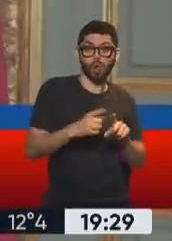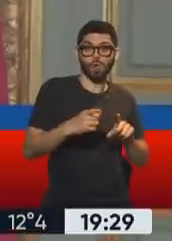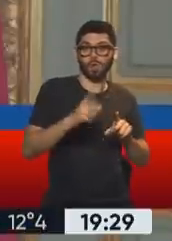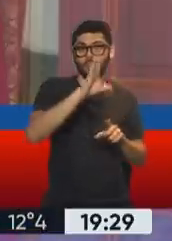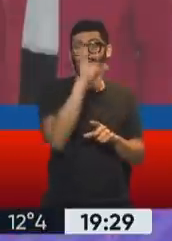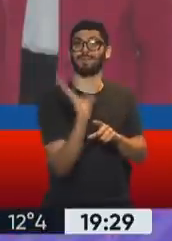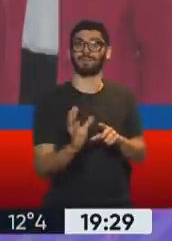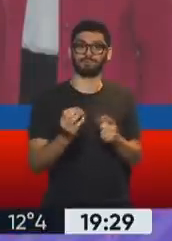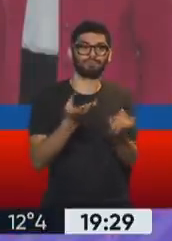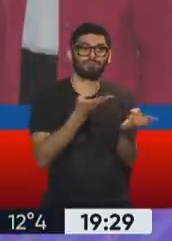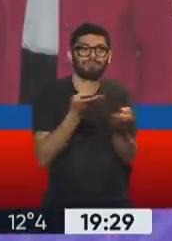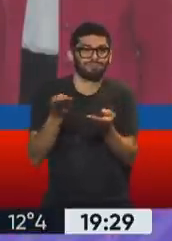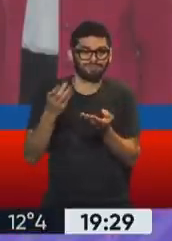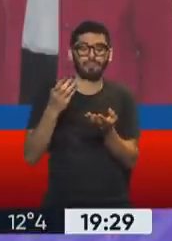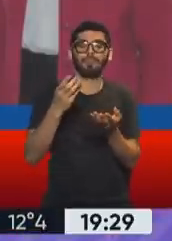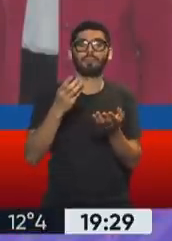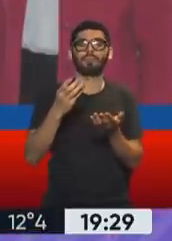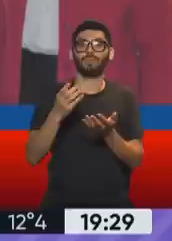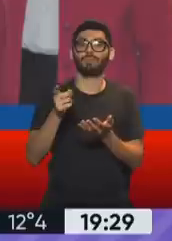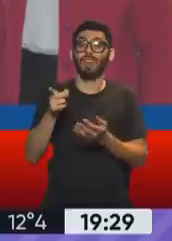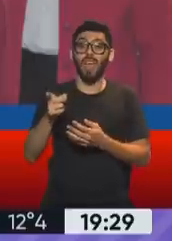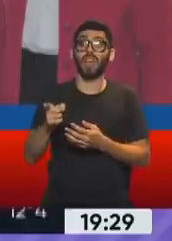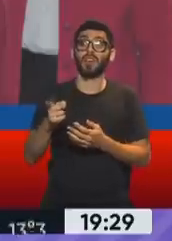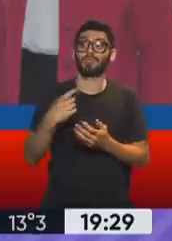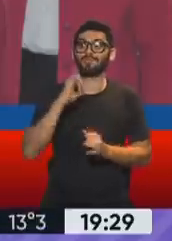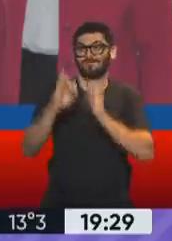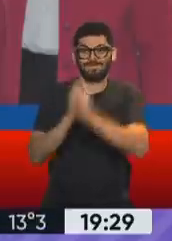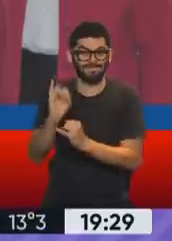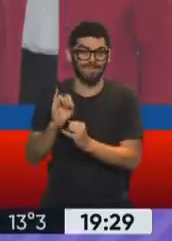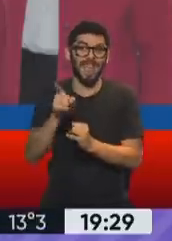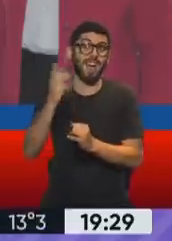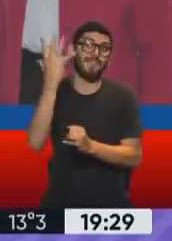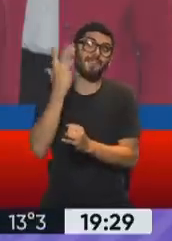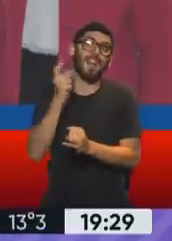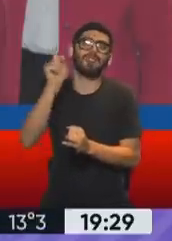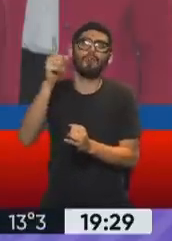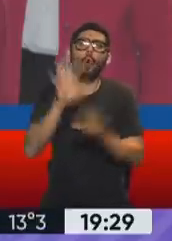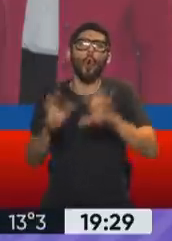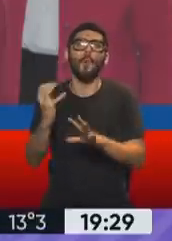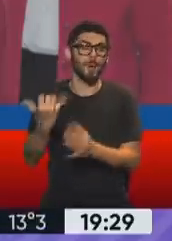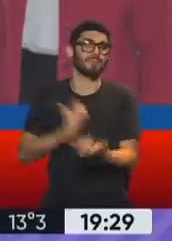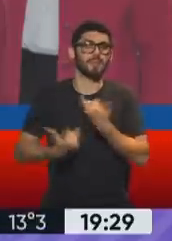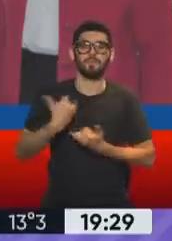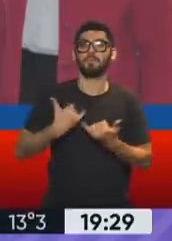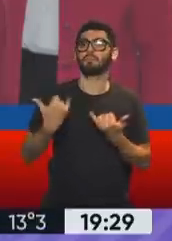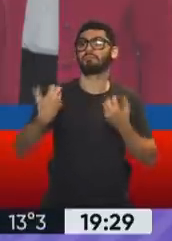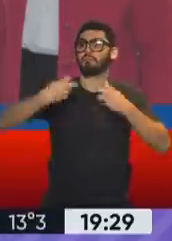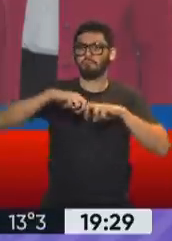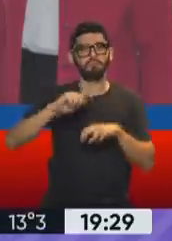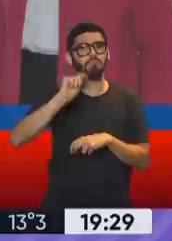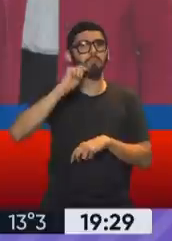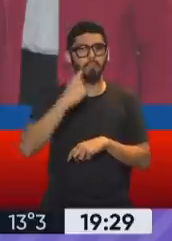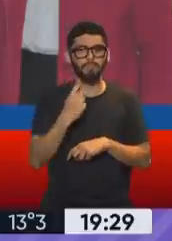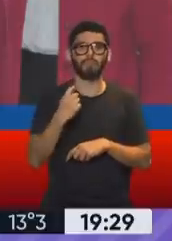ancho de la Argentina y obviamente ella me contaba lo que había ocurrido en Francia. Entonces, nada, un encuentro súper agradable